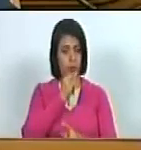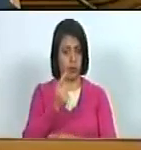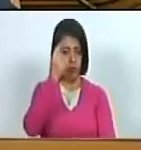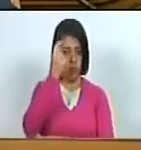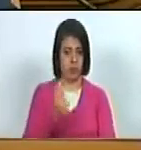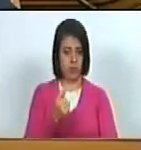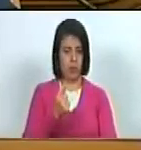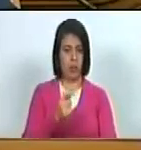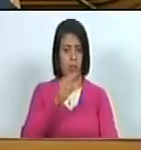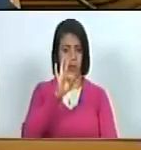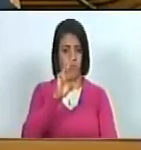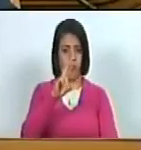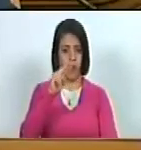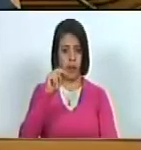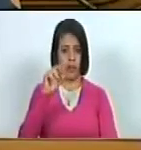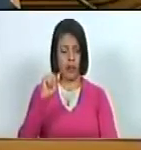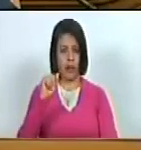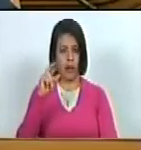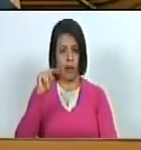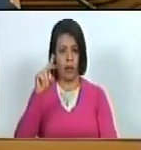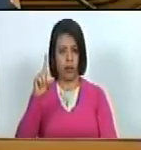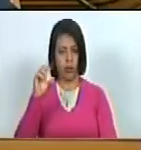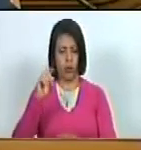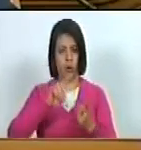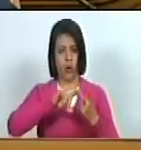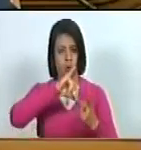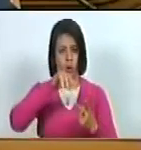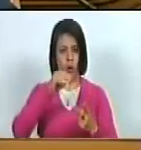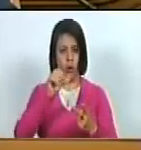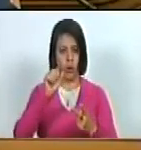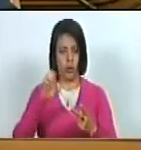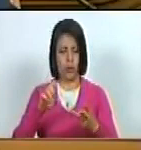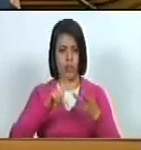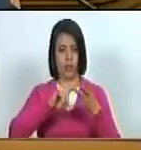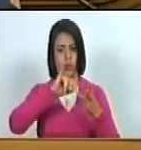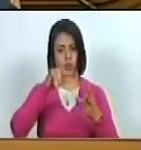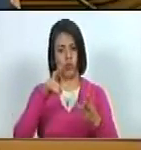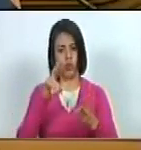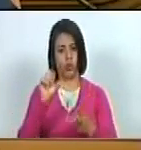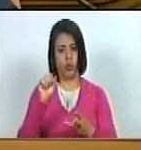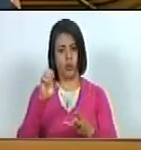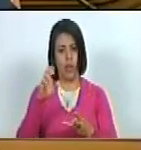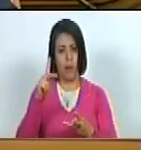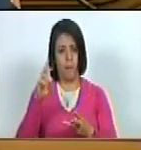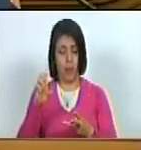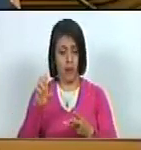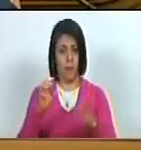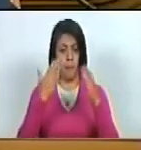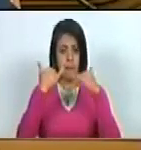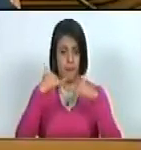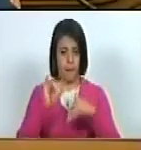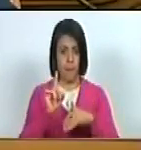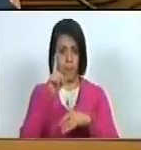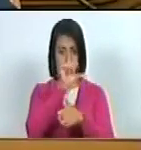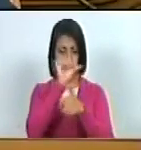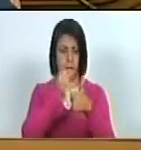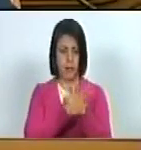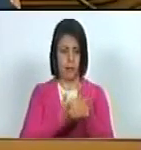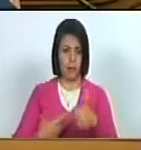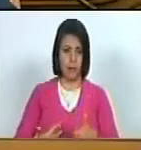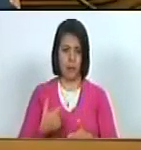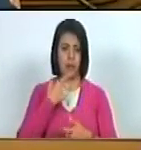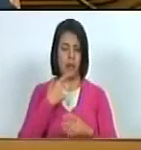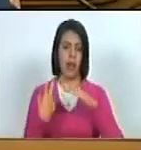diputados Fernando Bastidas, José Gregorio Correa y Giuseppe Alessandrello. A continuación, el primer Vicepresidente